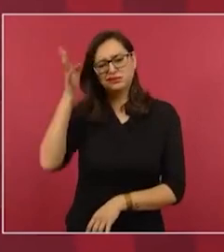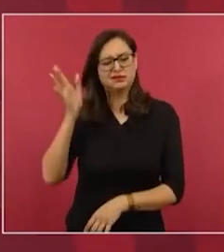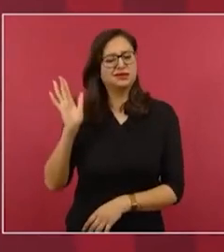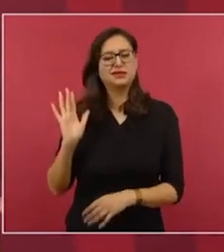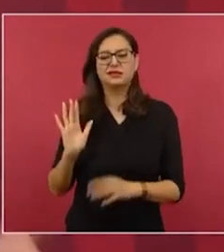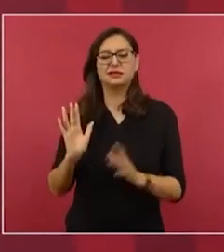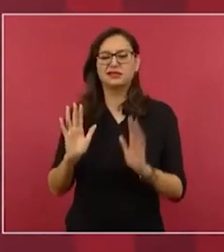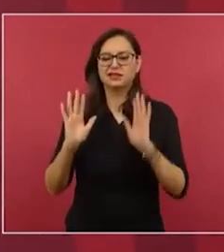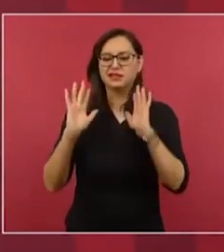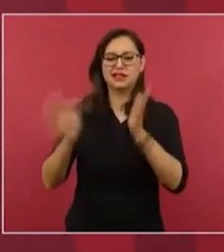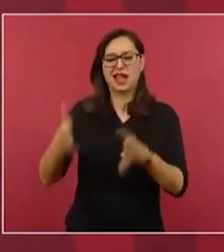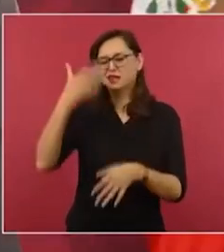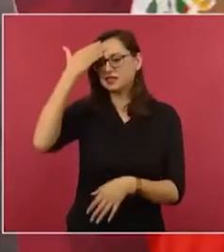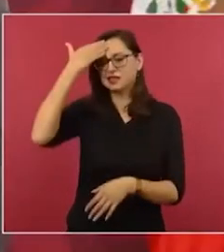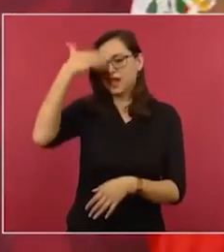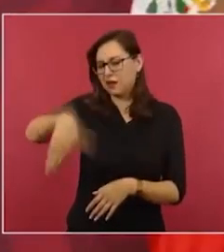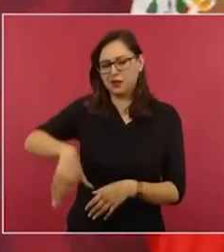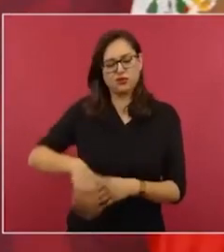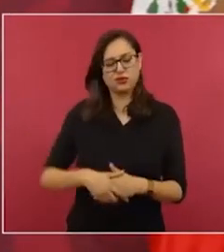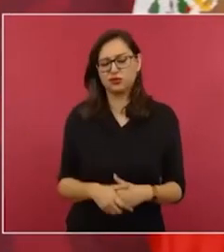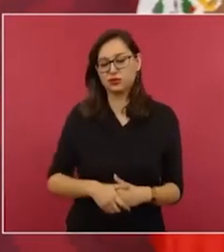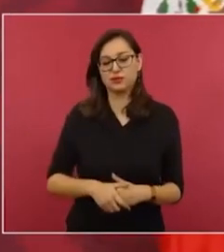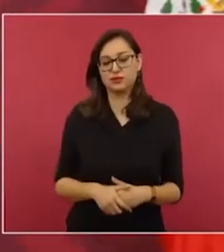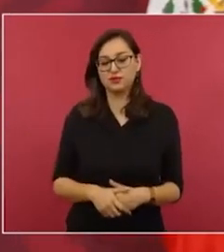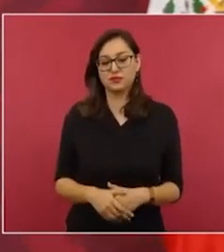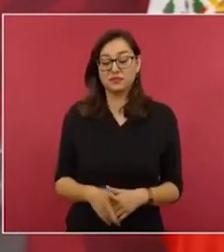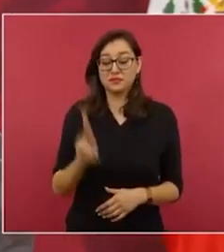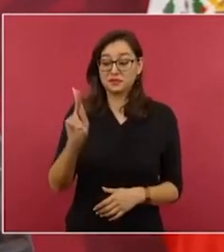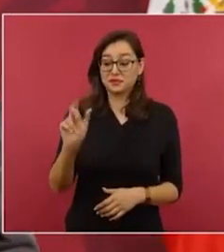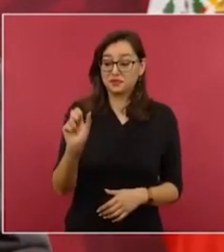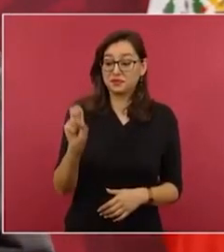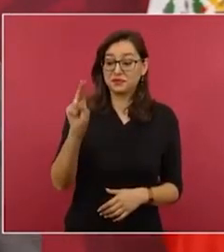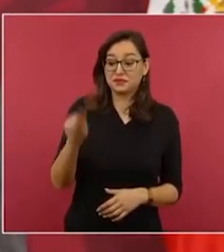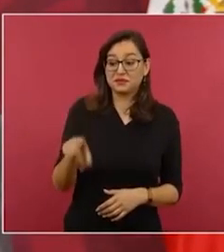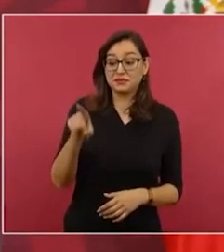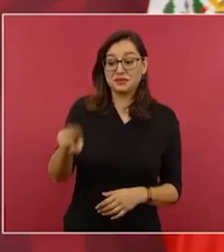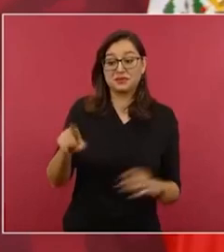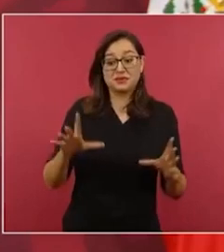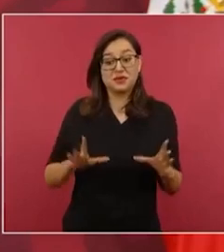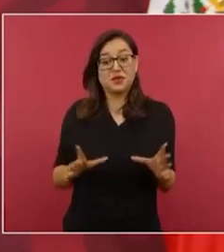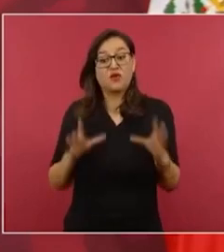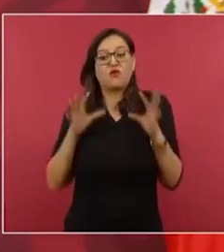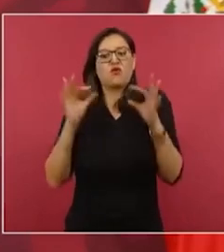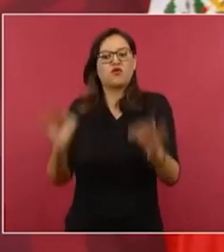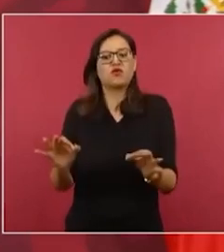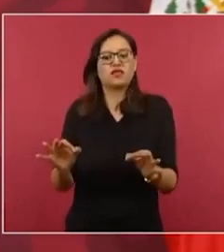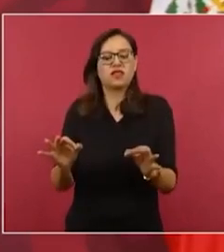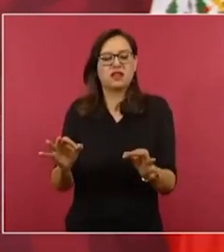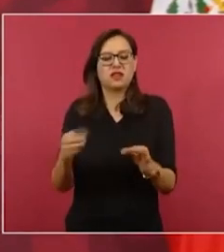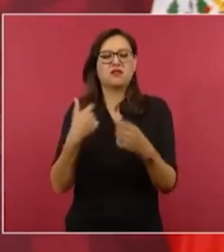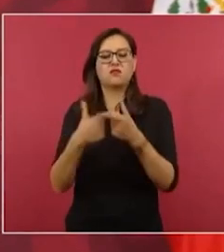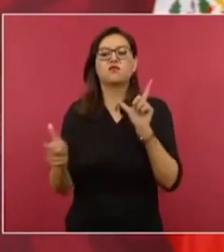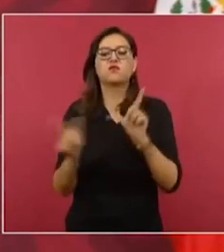no es justificación pero el PAN surgió para defender